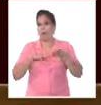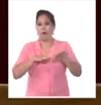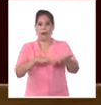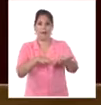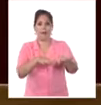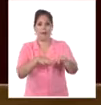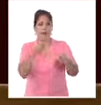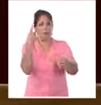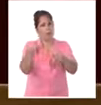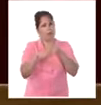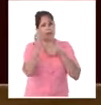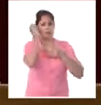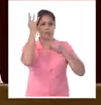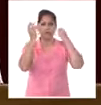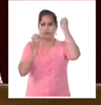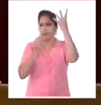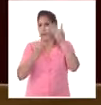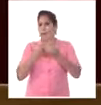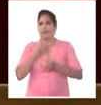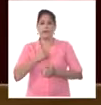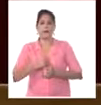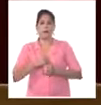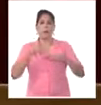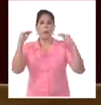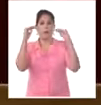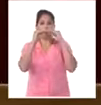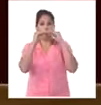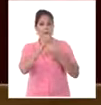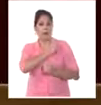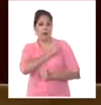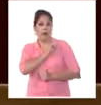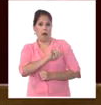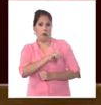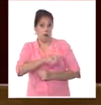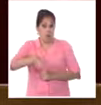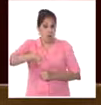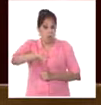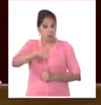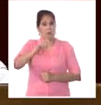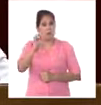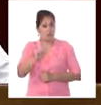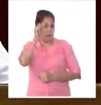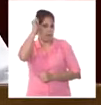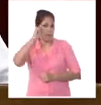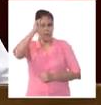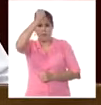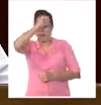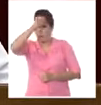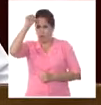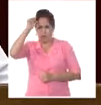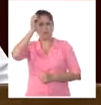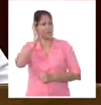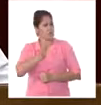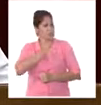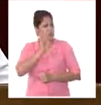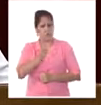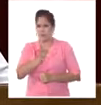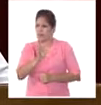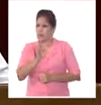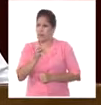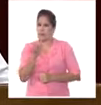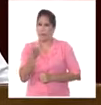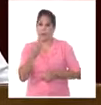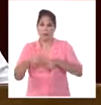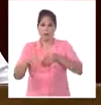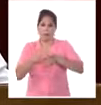y otras iniciativas inspiradas en el proyecto Puentes de Amor que se han hecho cotidianas fundamentalmente los fines de semana en todas